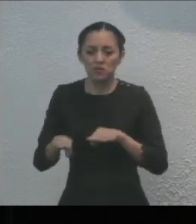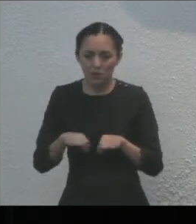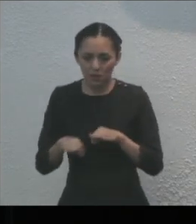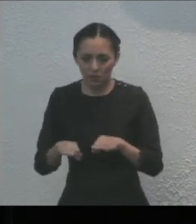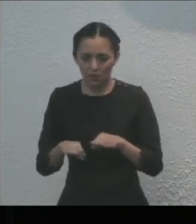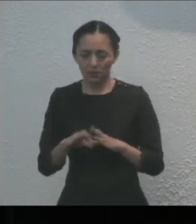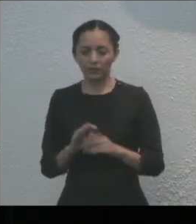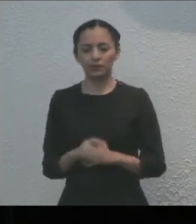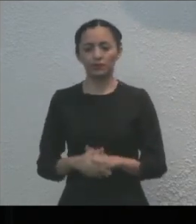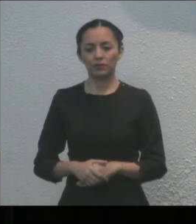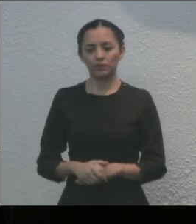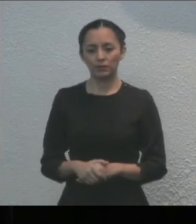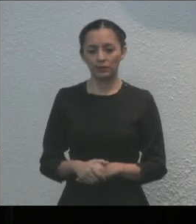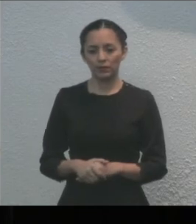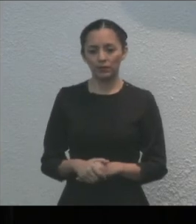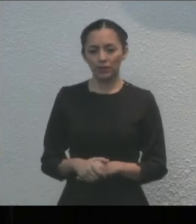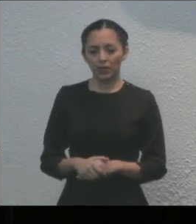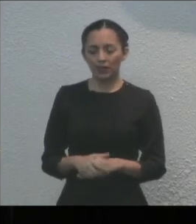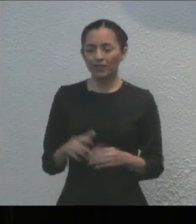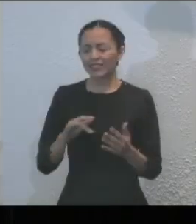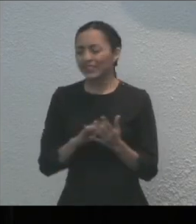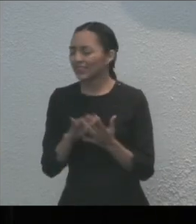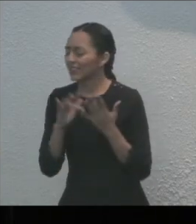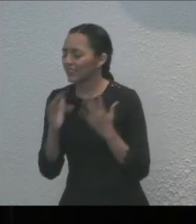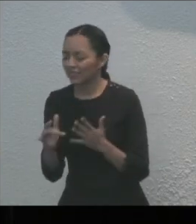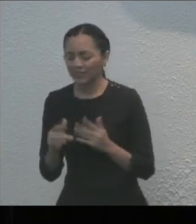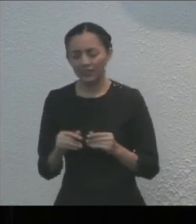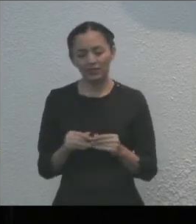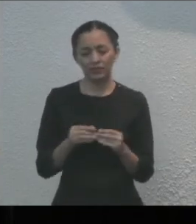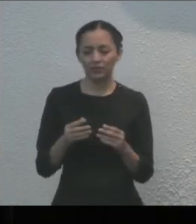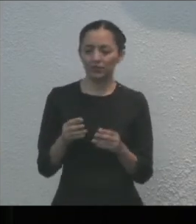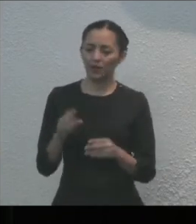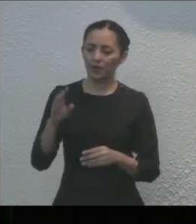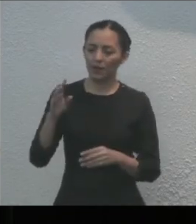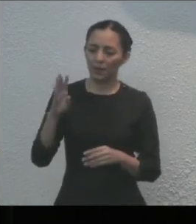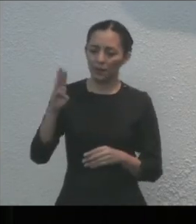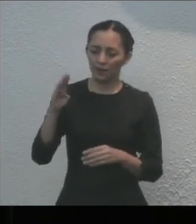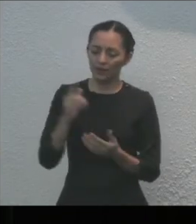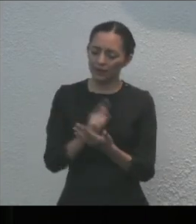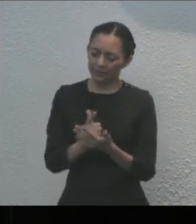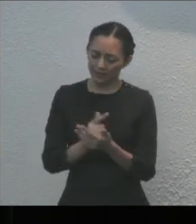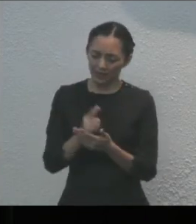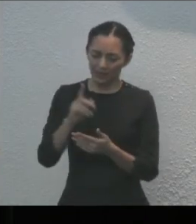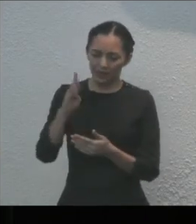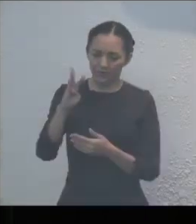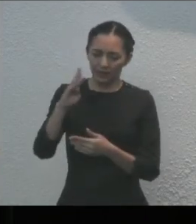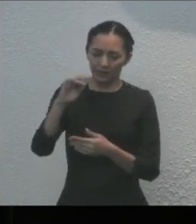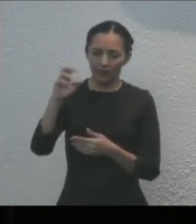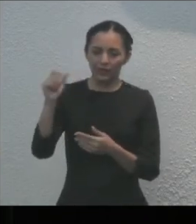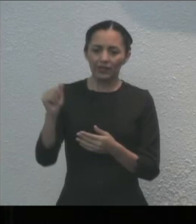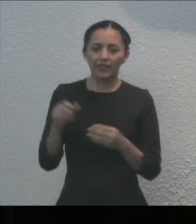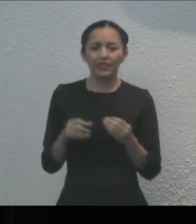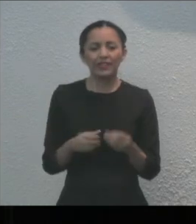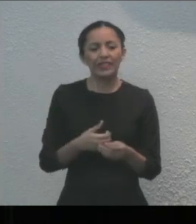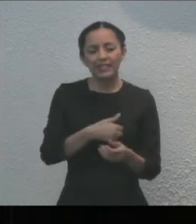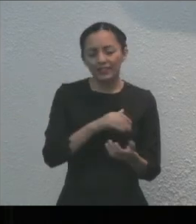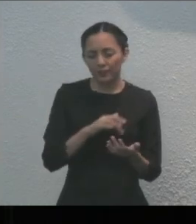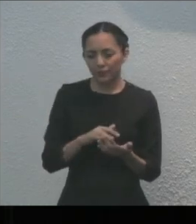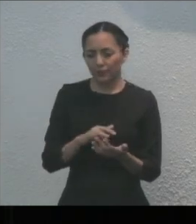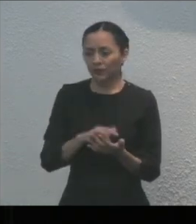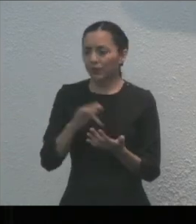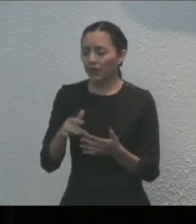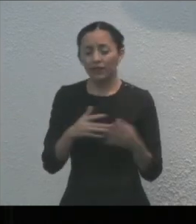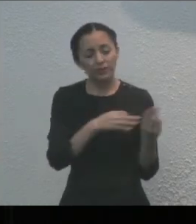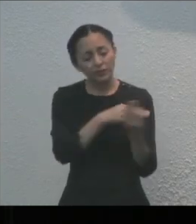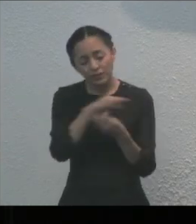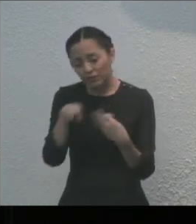por sus labores y su capacidad. Gracias Brisa y gracias Maestra María Cristina. Gracias a todas y todos los que estamos aquí